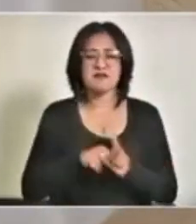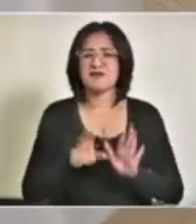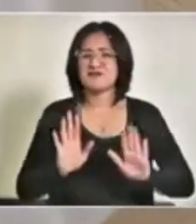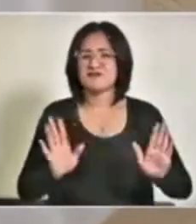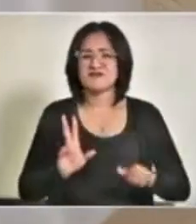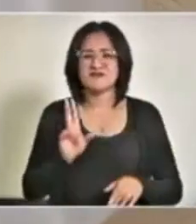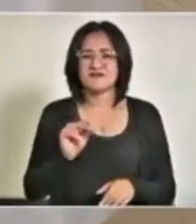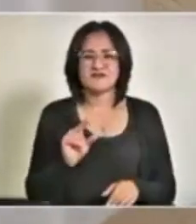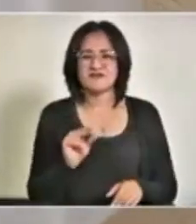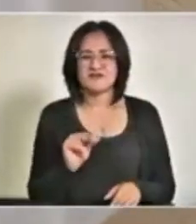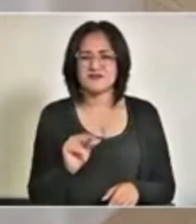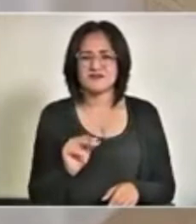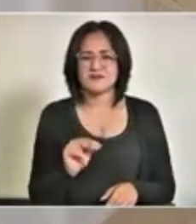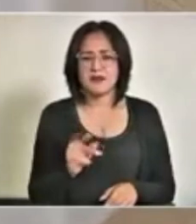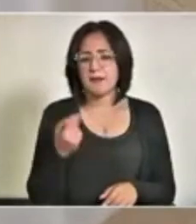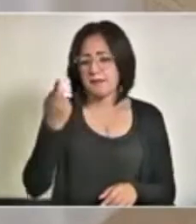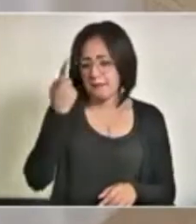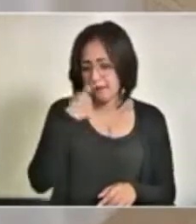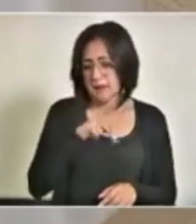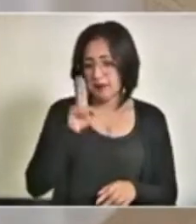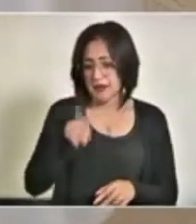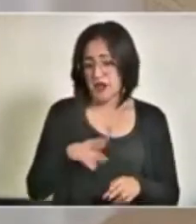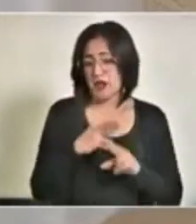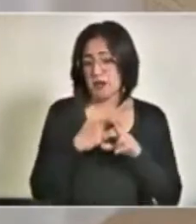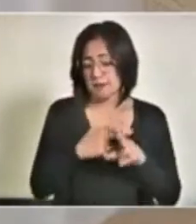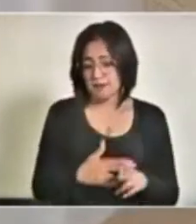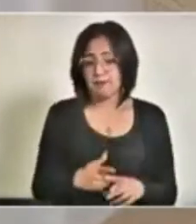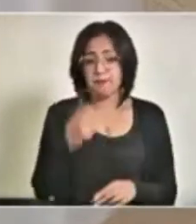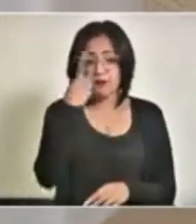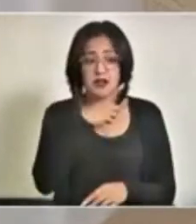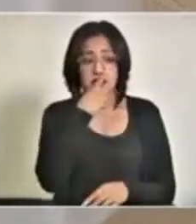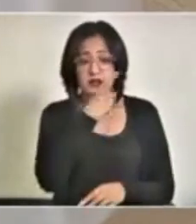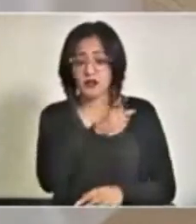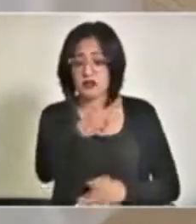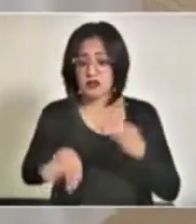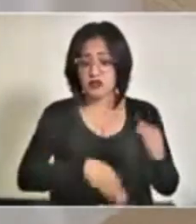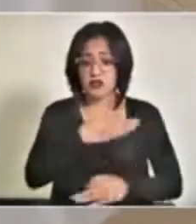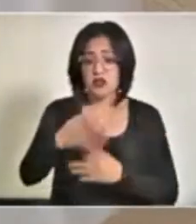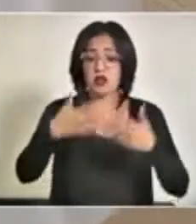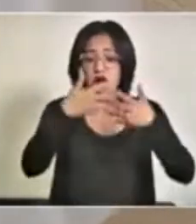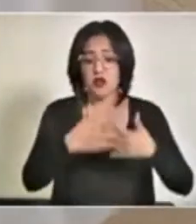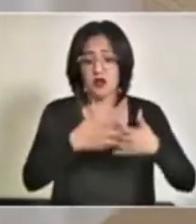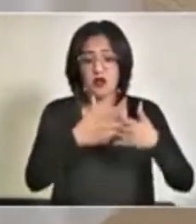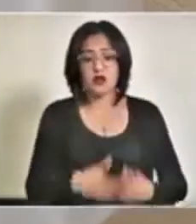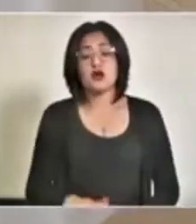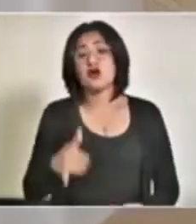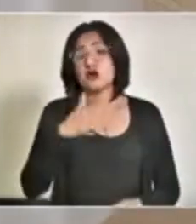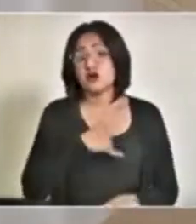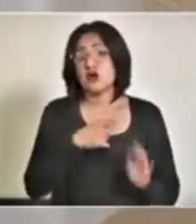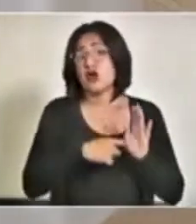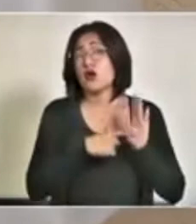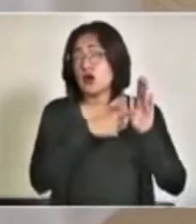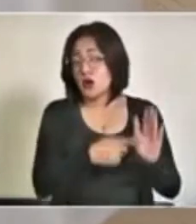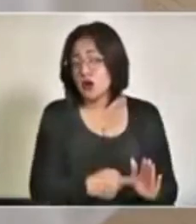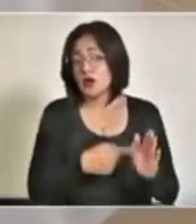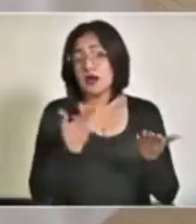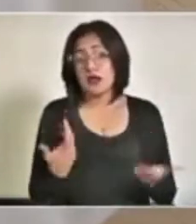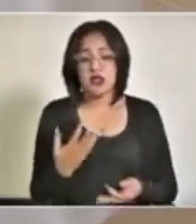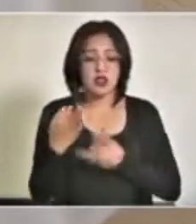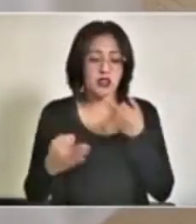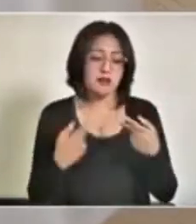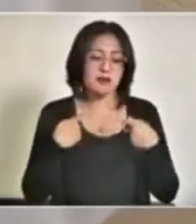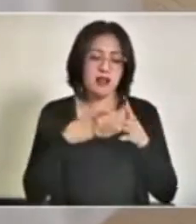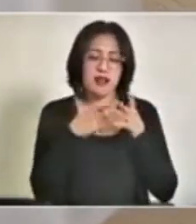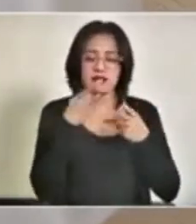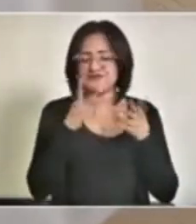no porque se fuera a firmar para que se cumpla, para que dijeran los empresarios, nosotros hacemos cumplir a nuestros agremías. No, no, no es